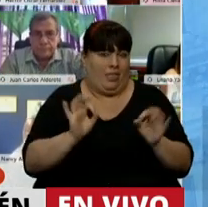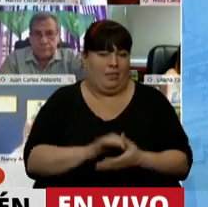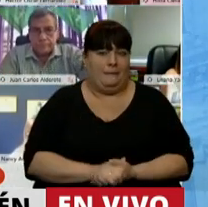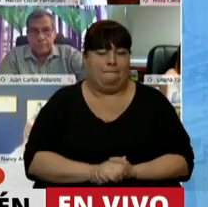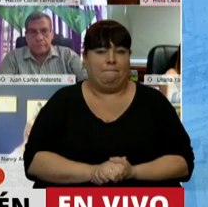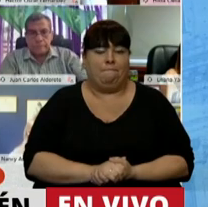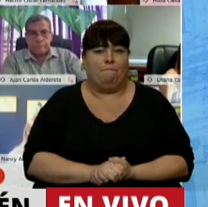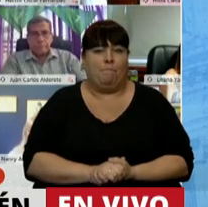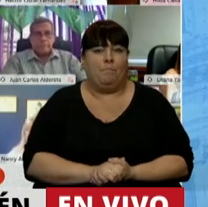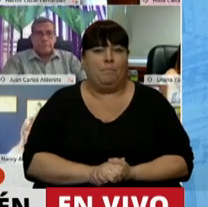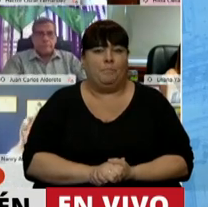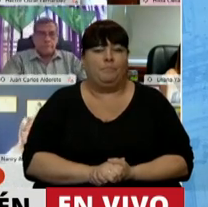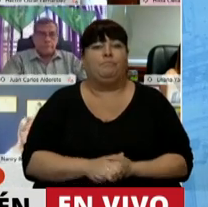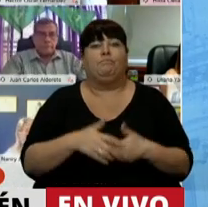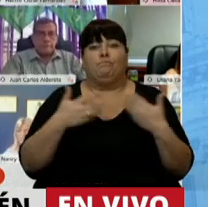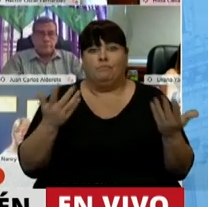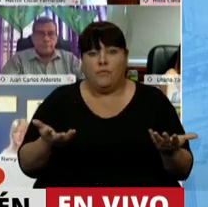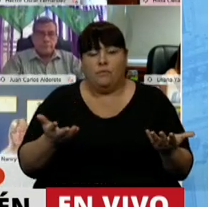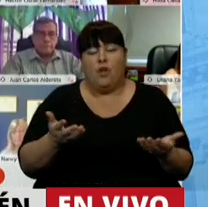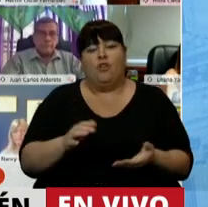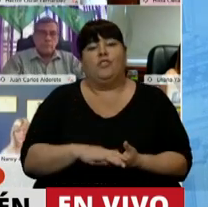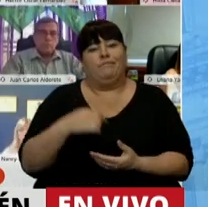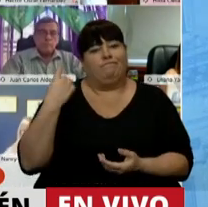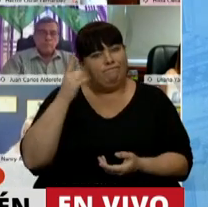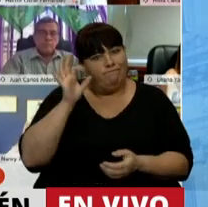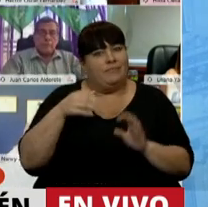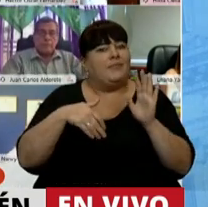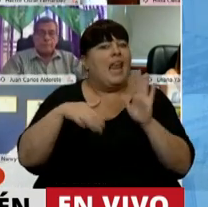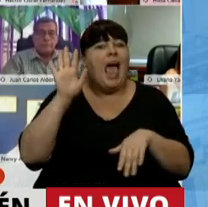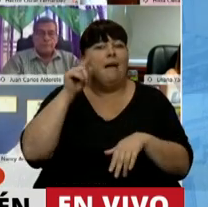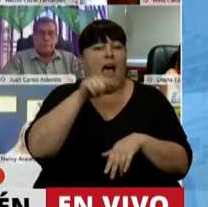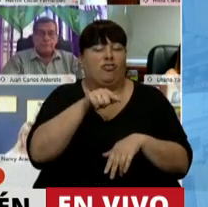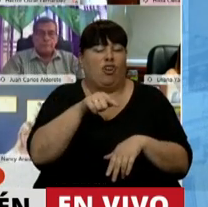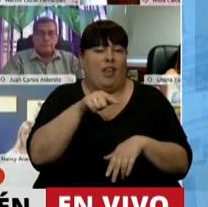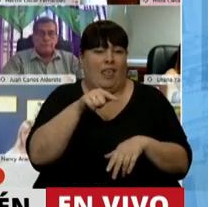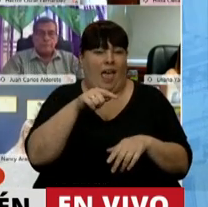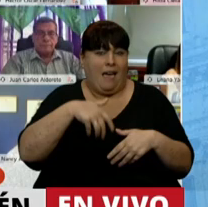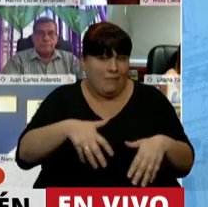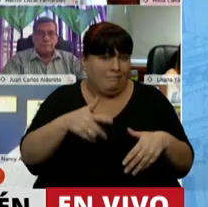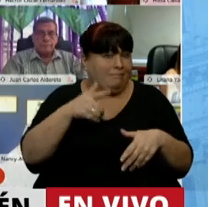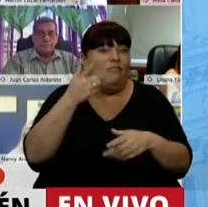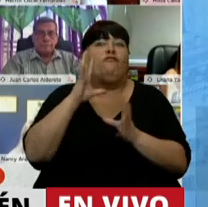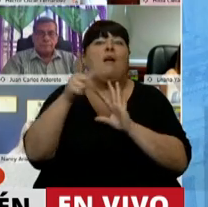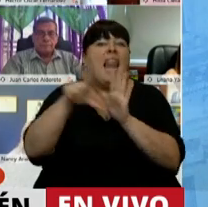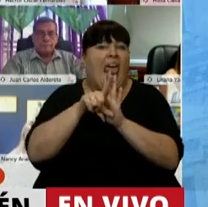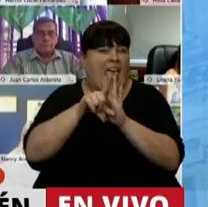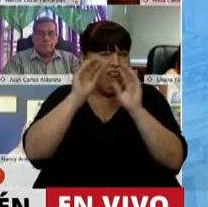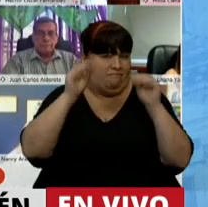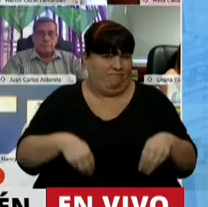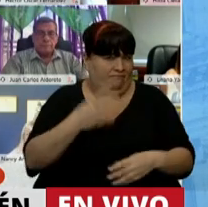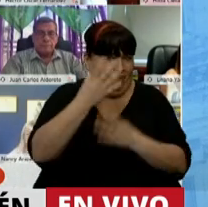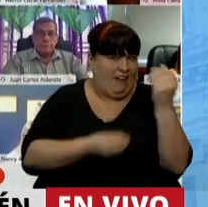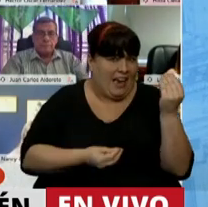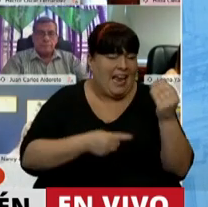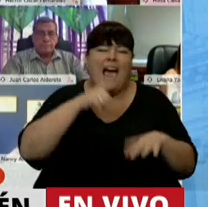anticonceptivo. Entonces, entendemos que gran parte de su aplicación ha fracasado. Es de